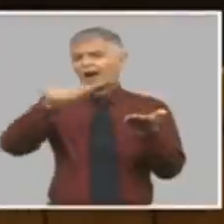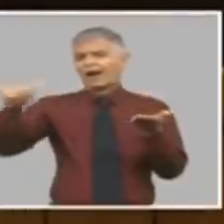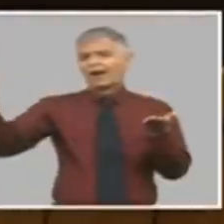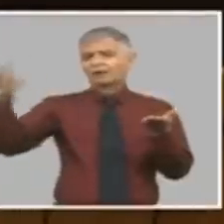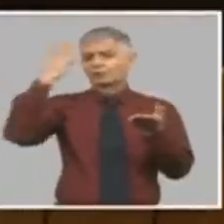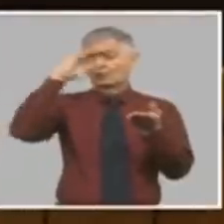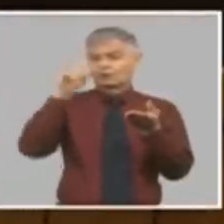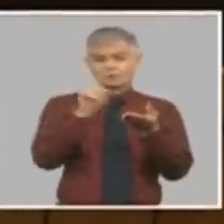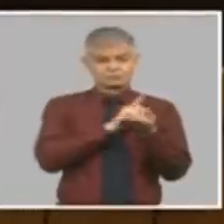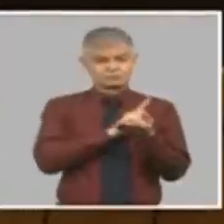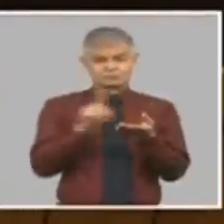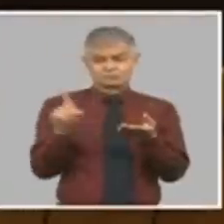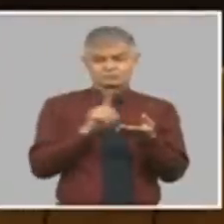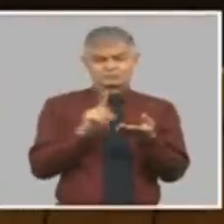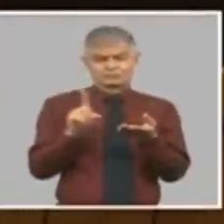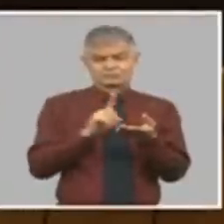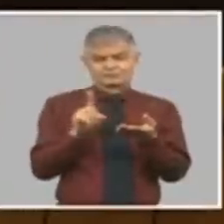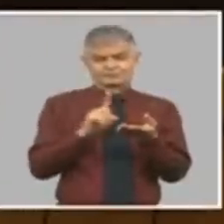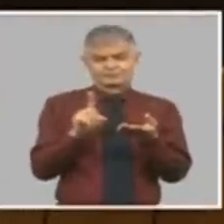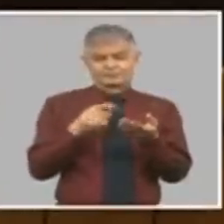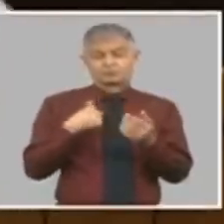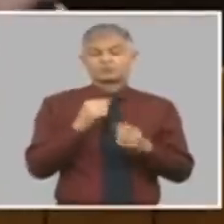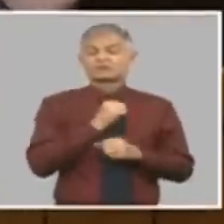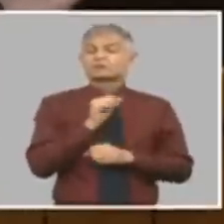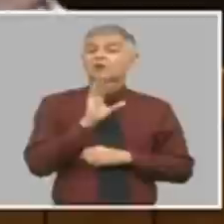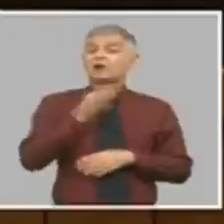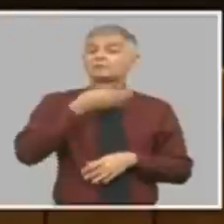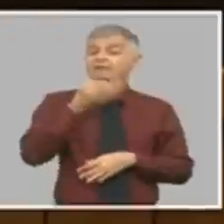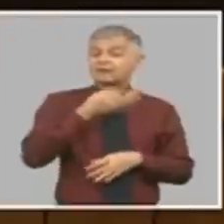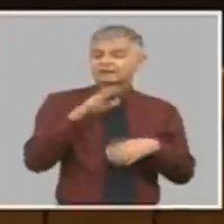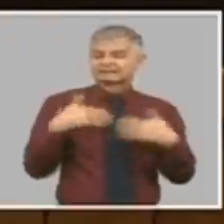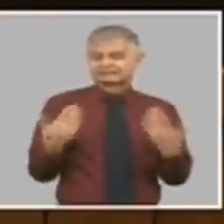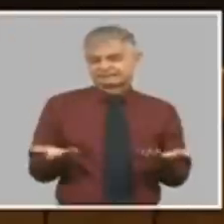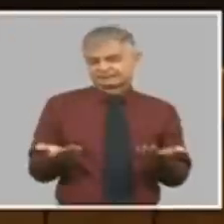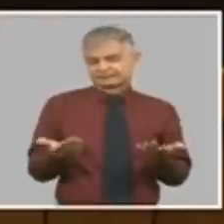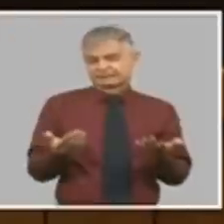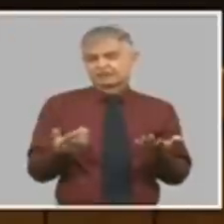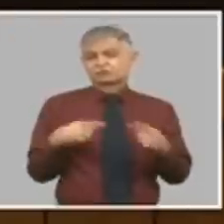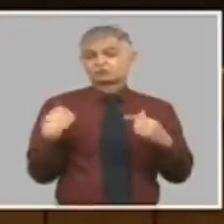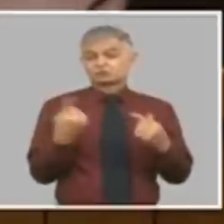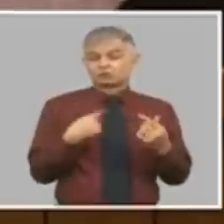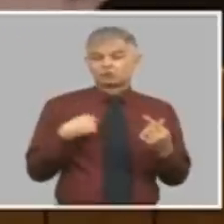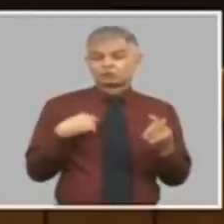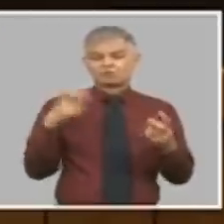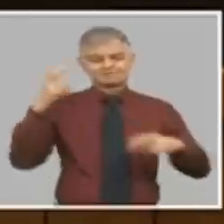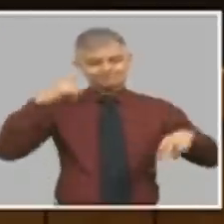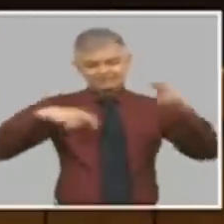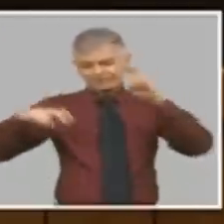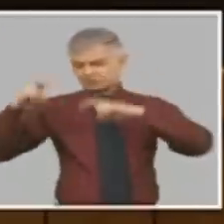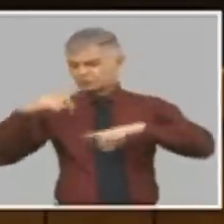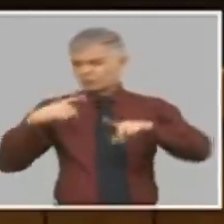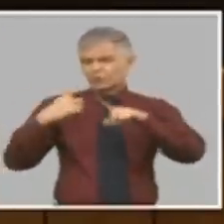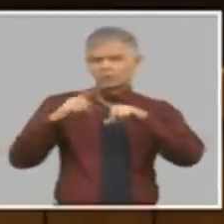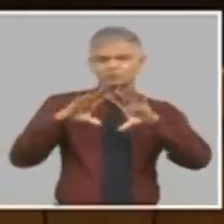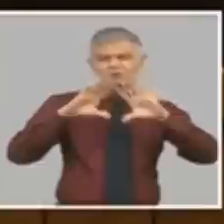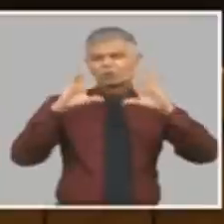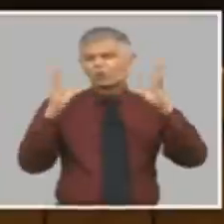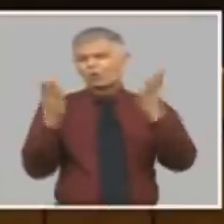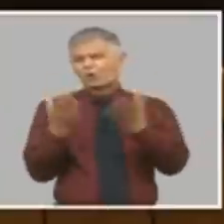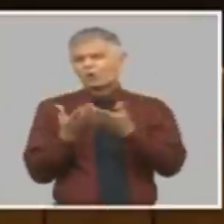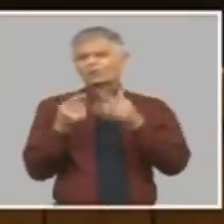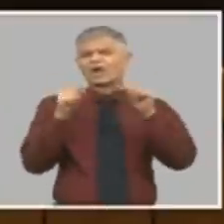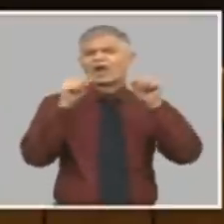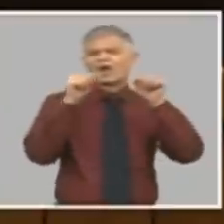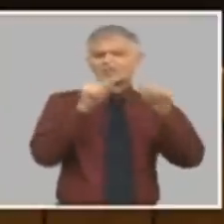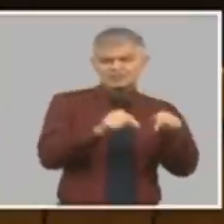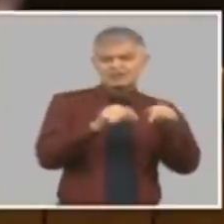único que quiero decirle es que hemos tenido que hacer un levantamiento de todo lo que existe hoy en la economía y en la